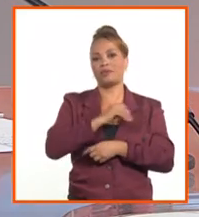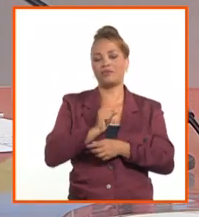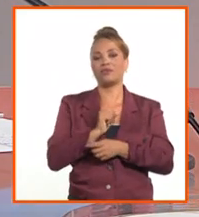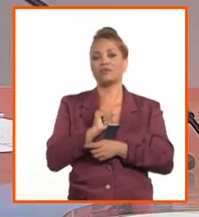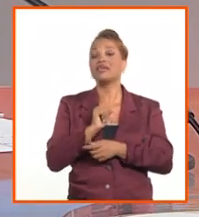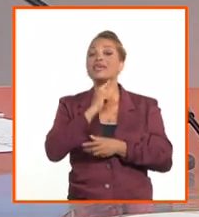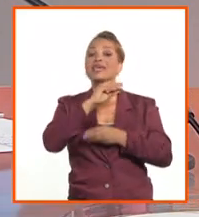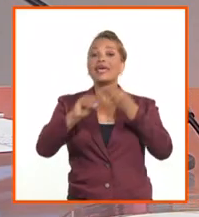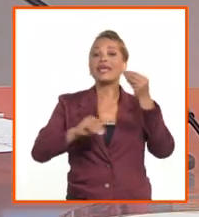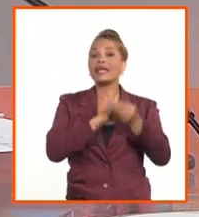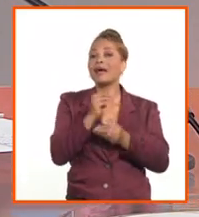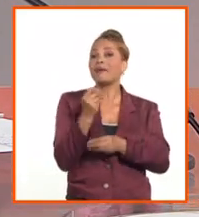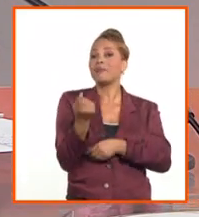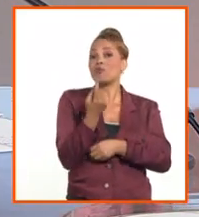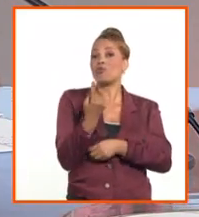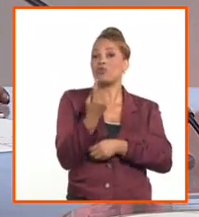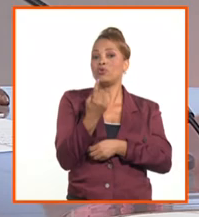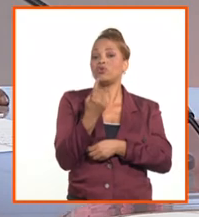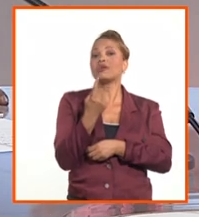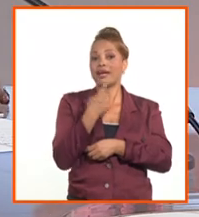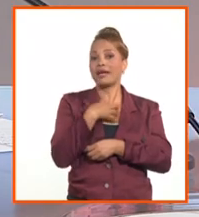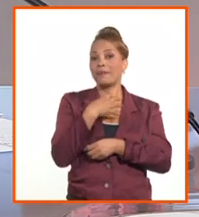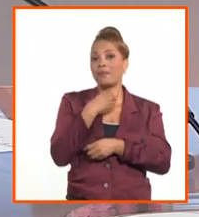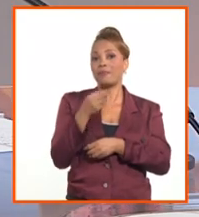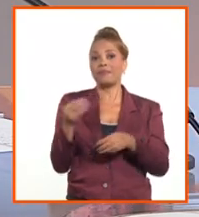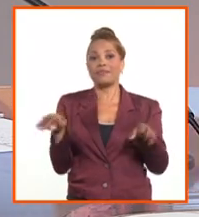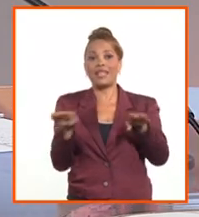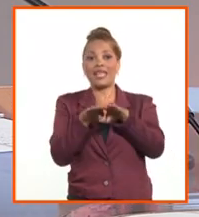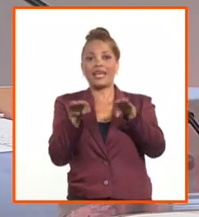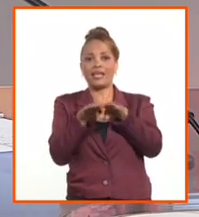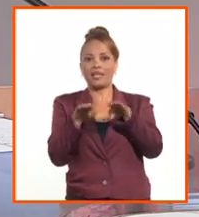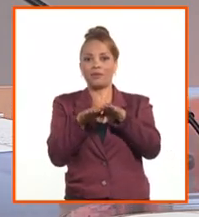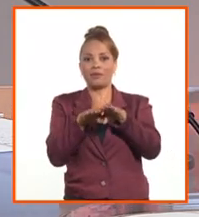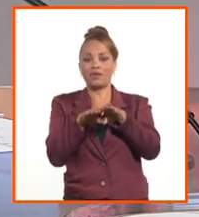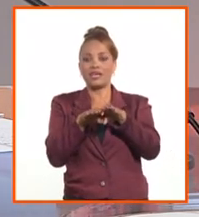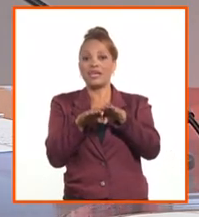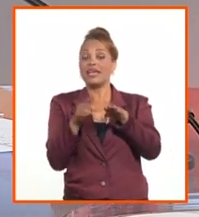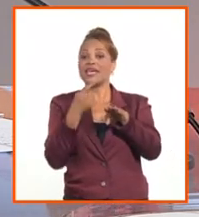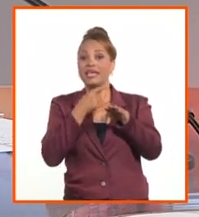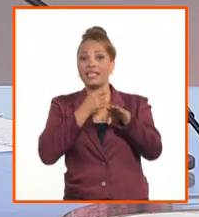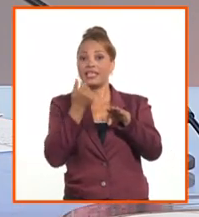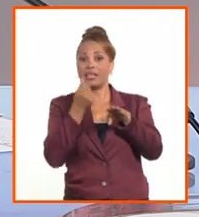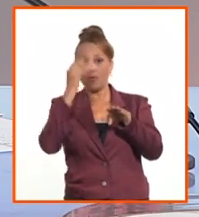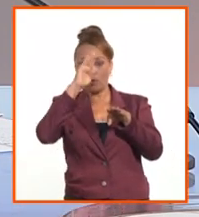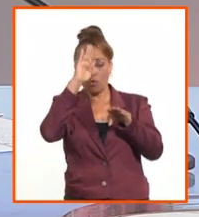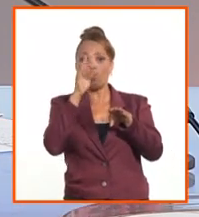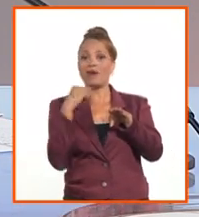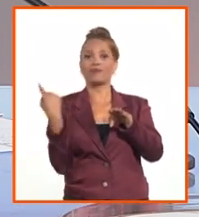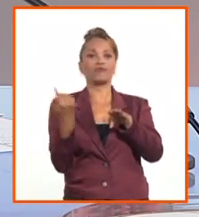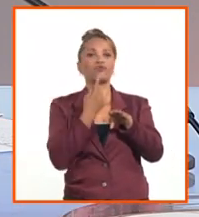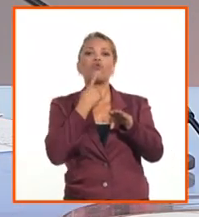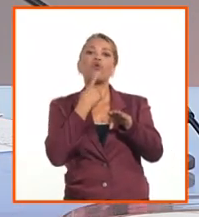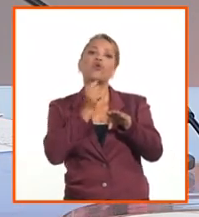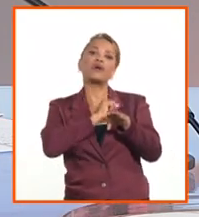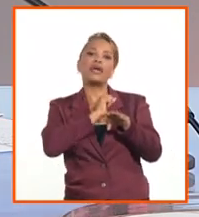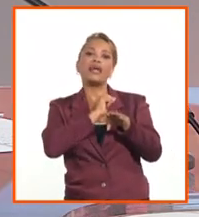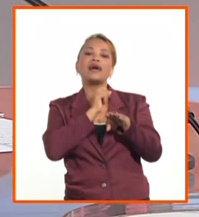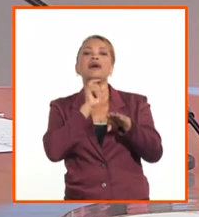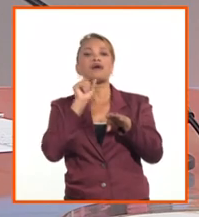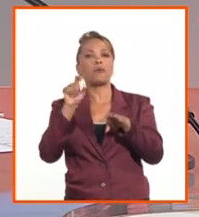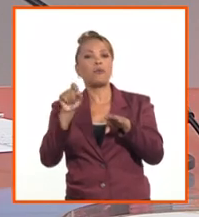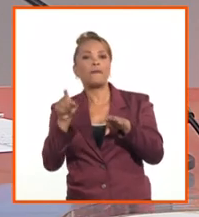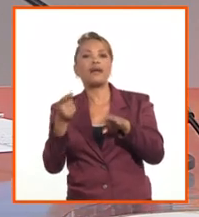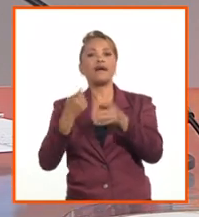cambio que permite el equilibrio en la economía y donde la moneda nacional sea la moneda donde todo el mundo desee hacer sus operaciones.